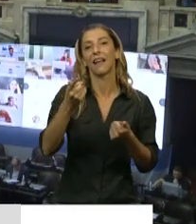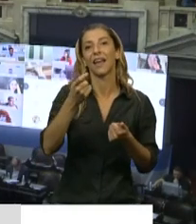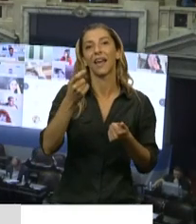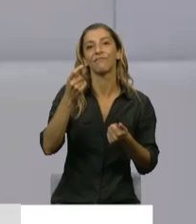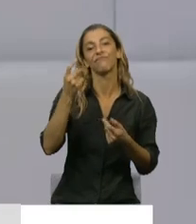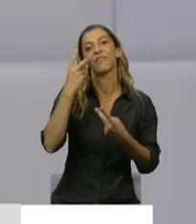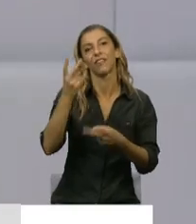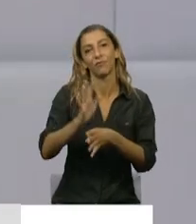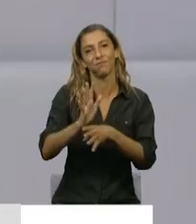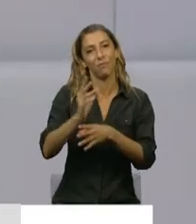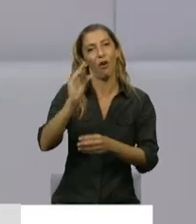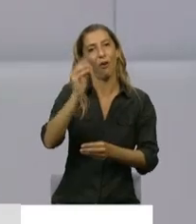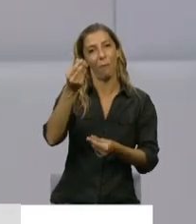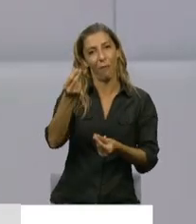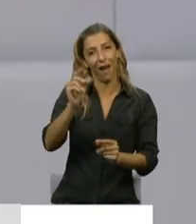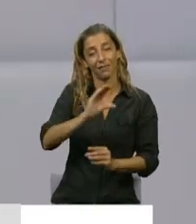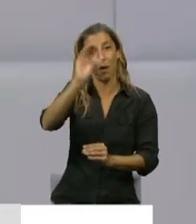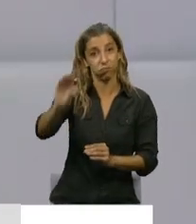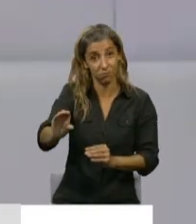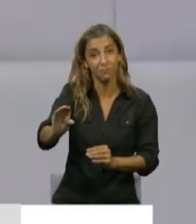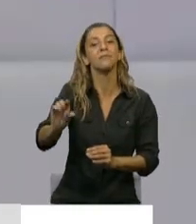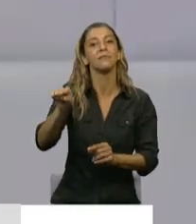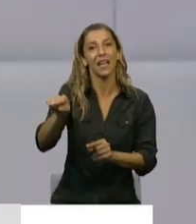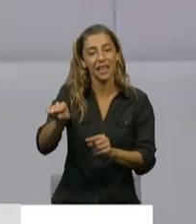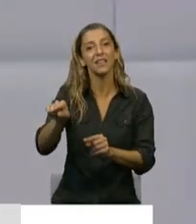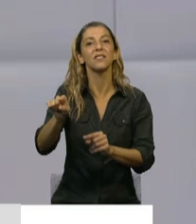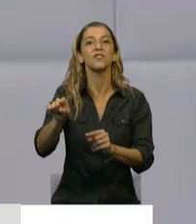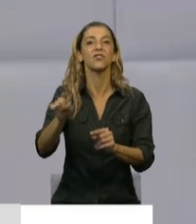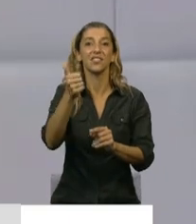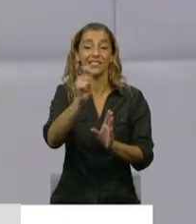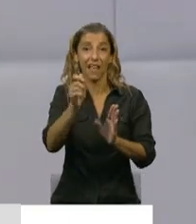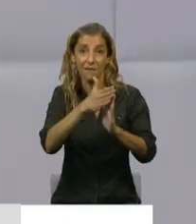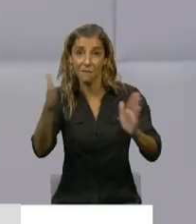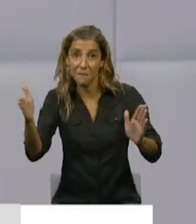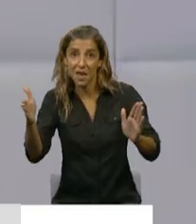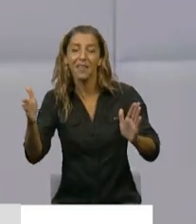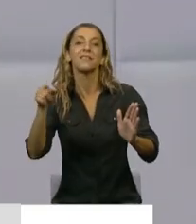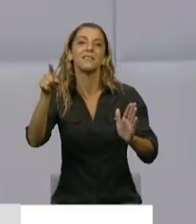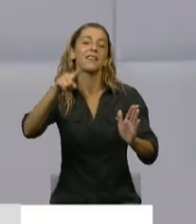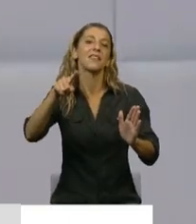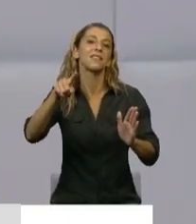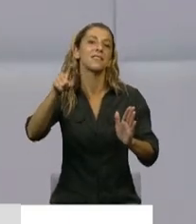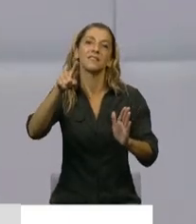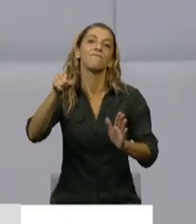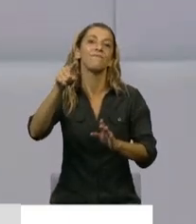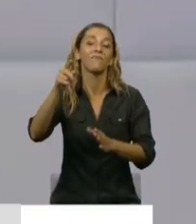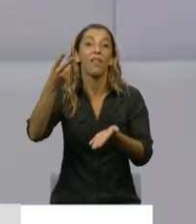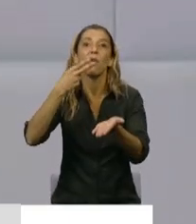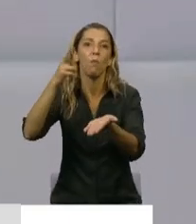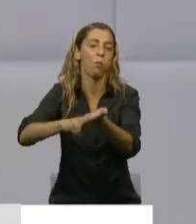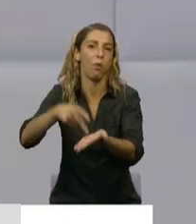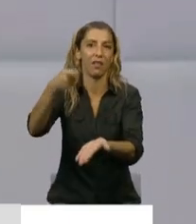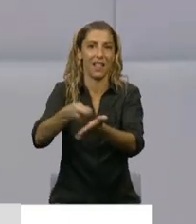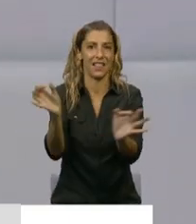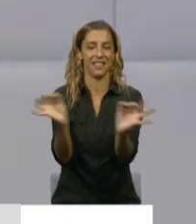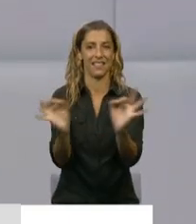al cálculo del impuesto a las ganancias y facultar al Poder Ejecutivo. Nosotros cuando